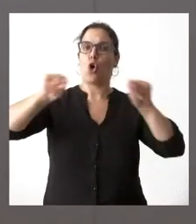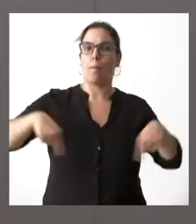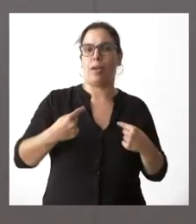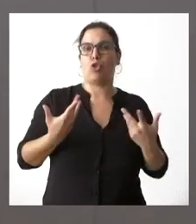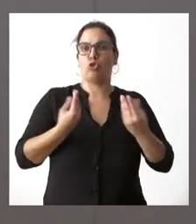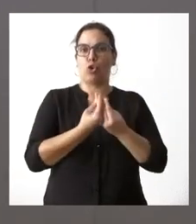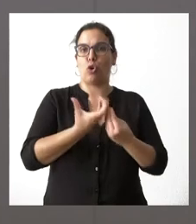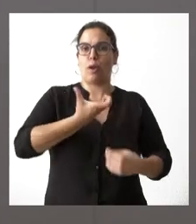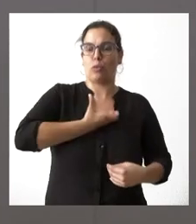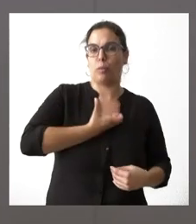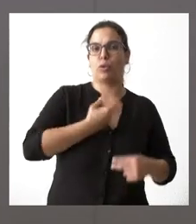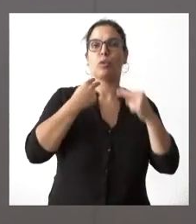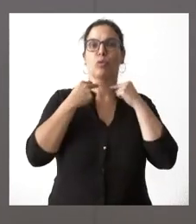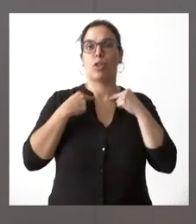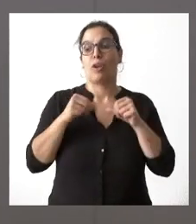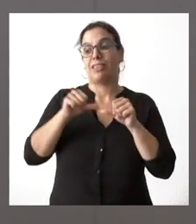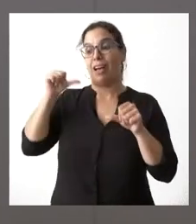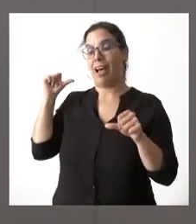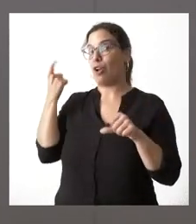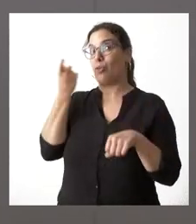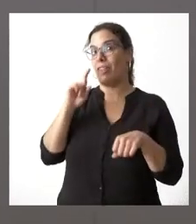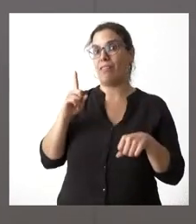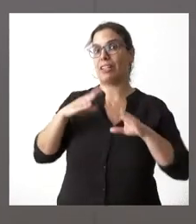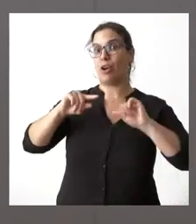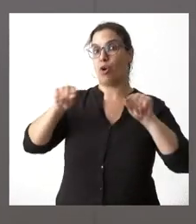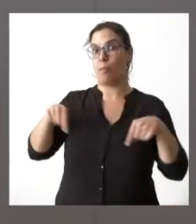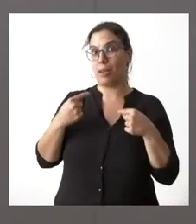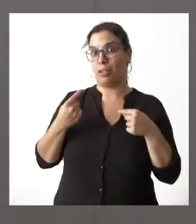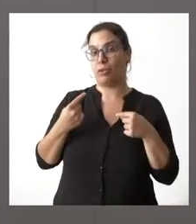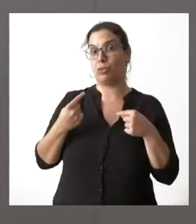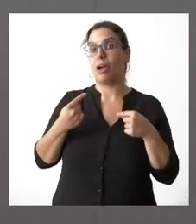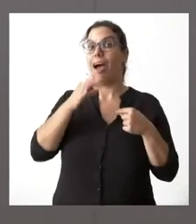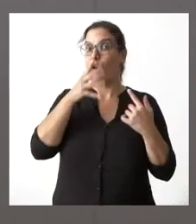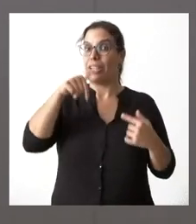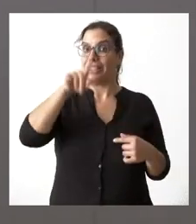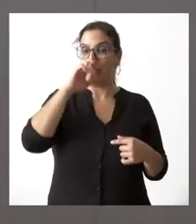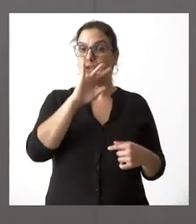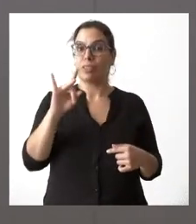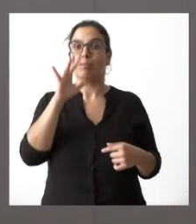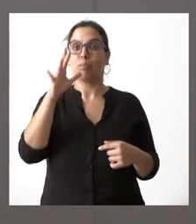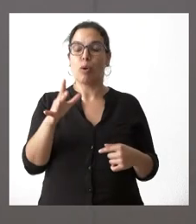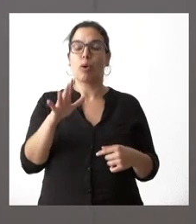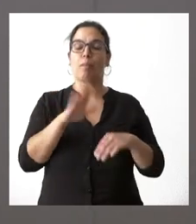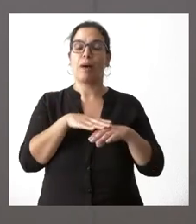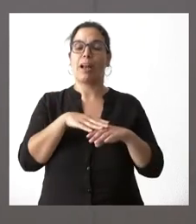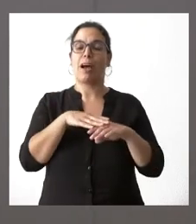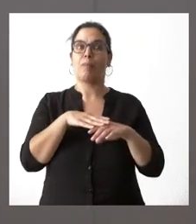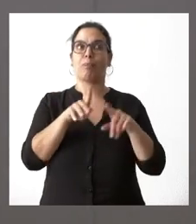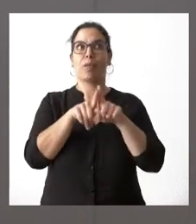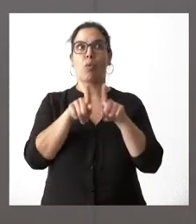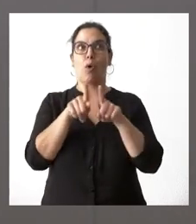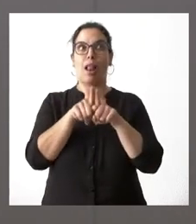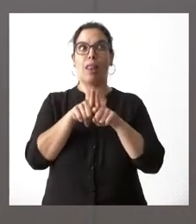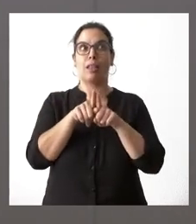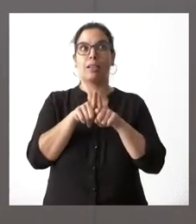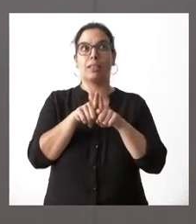corporaciones locales que no ha habido que firmar en otras ocasiones para que estos convenios estuvieran en términos jurídicos amparados dentro